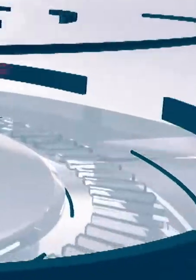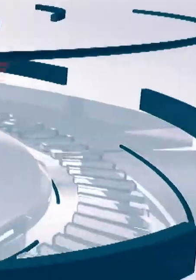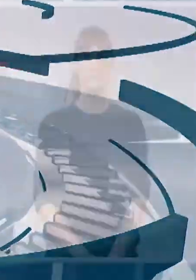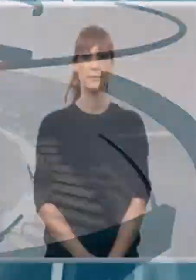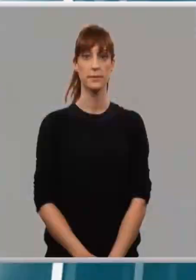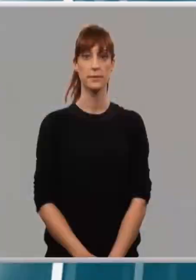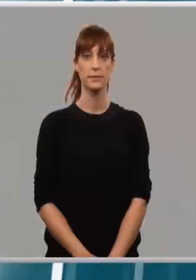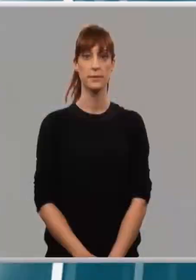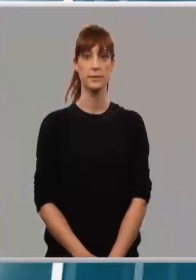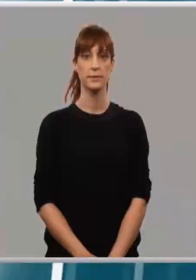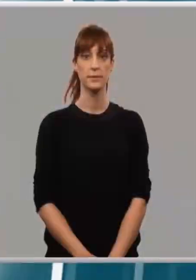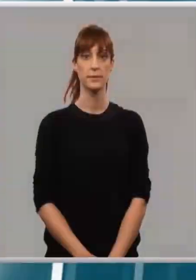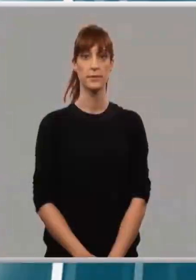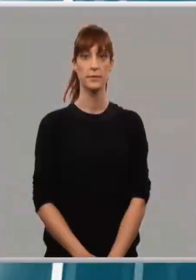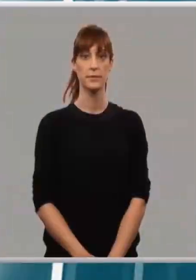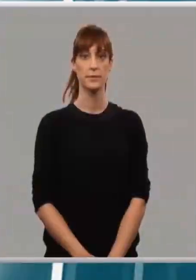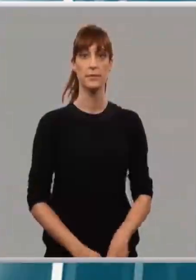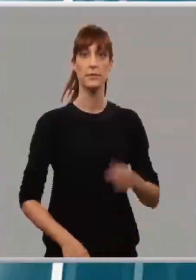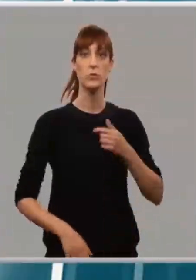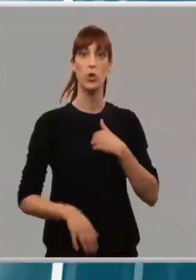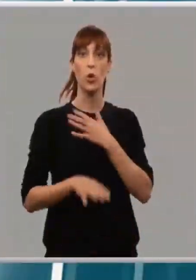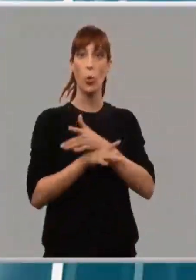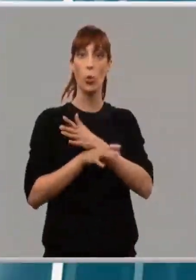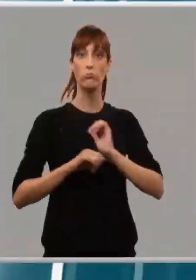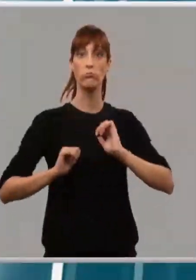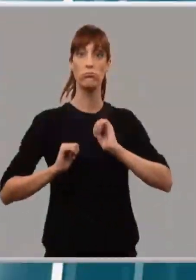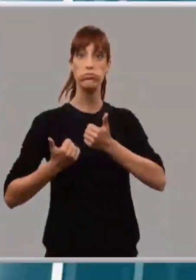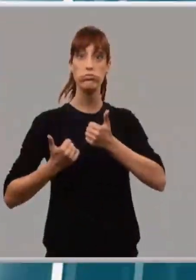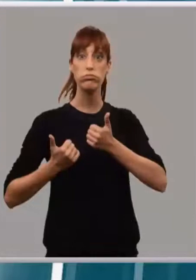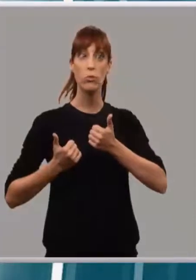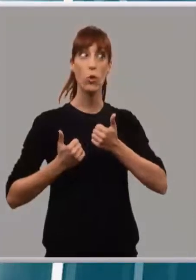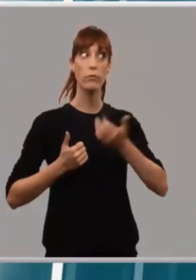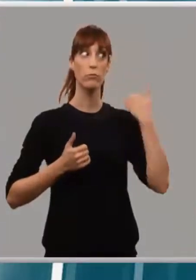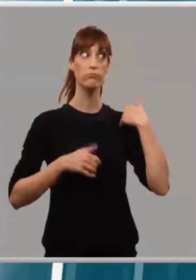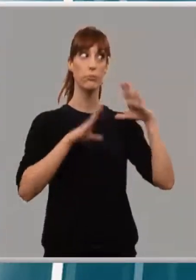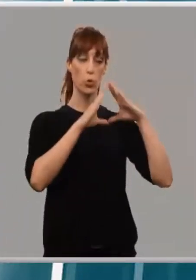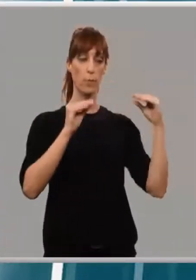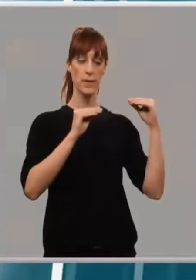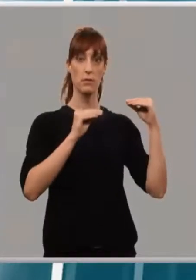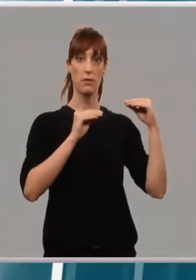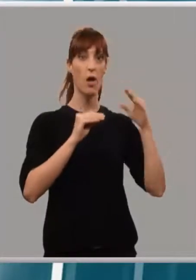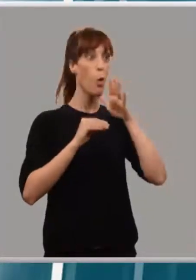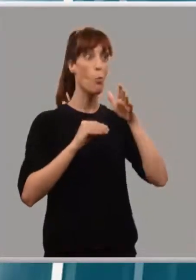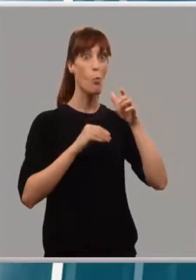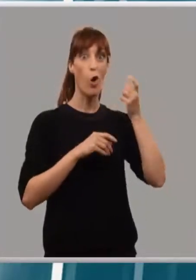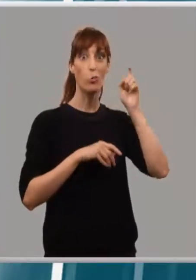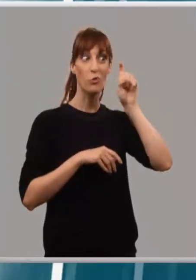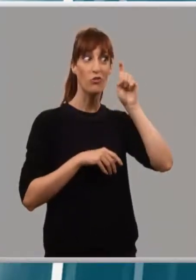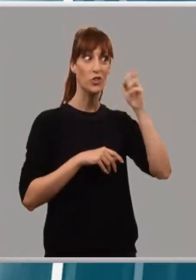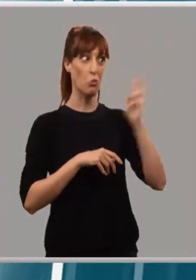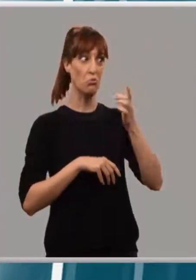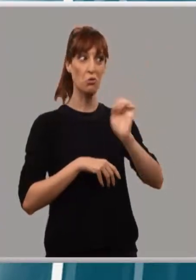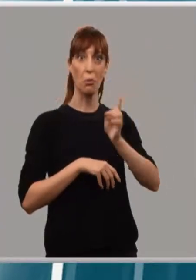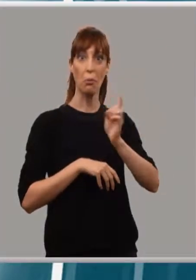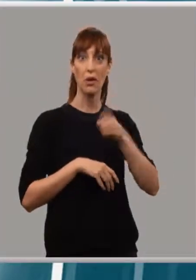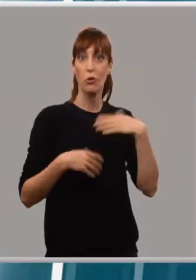Música Yo empecé a jugar cuando estaba en la universidad. Aquel día no vino el profesor y fuimos a jugar al futbolín y